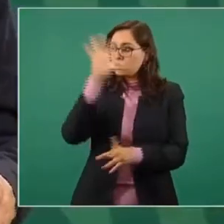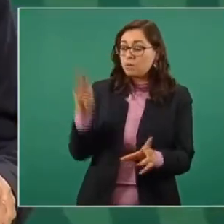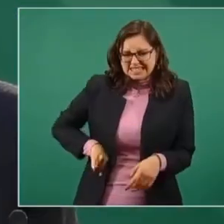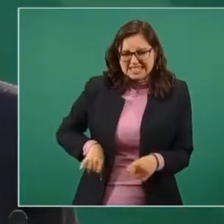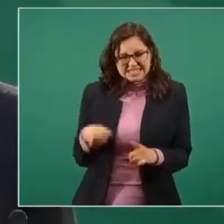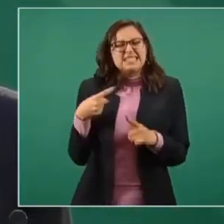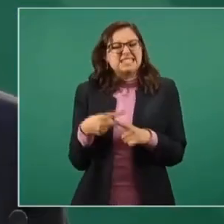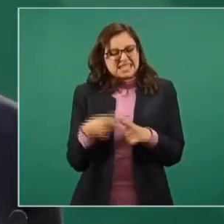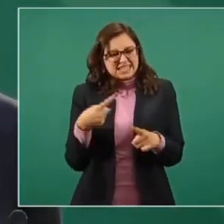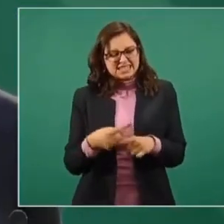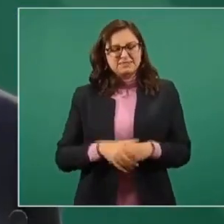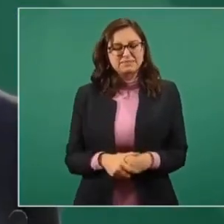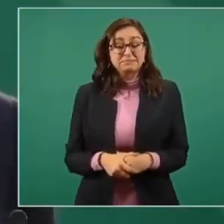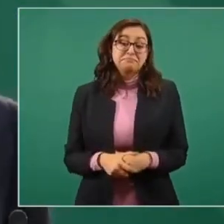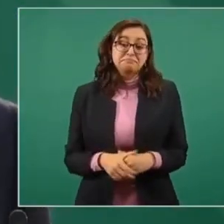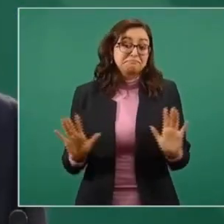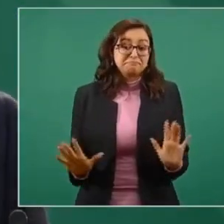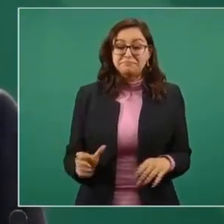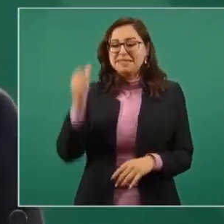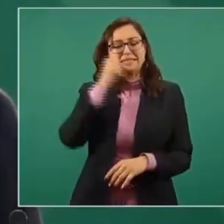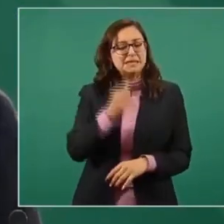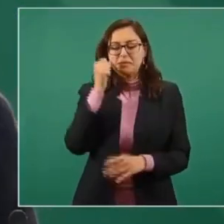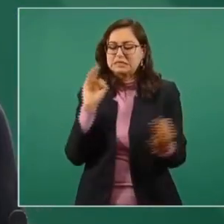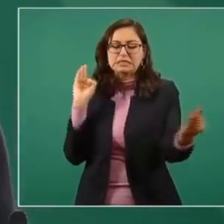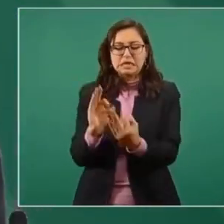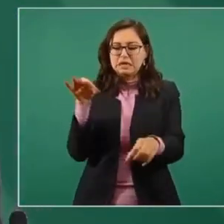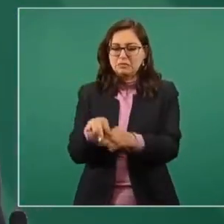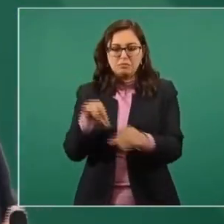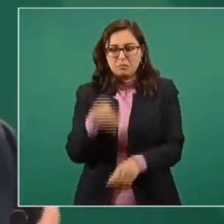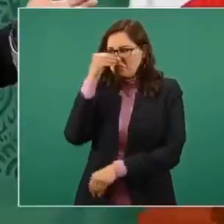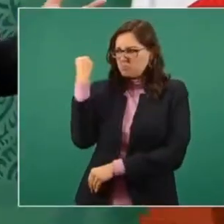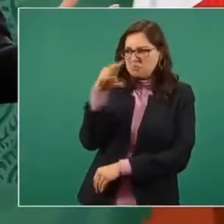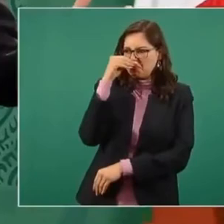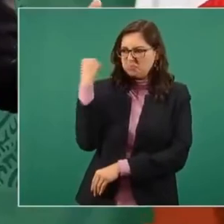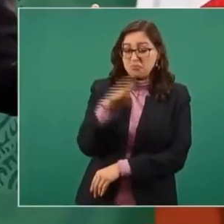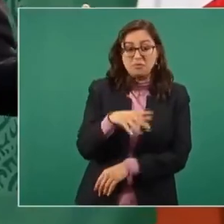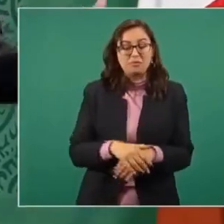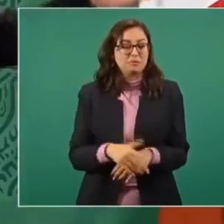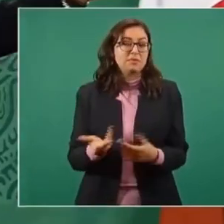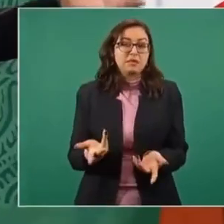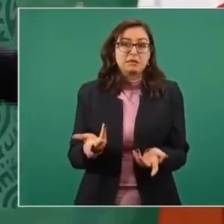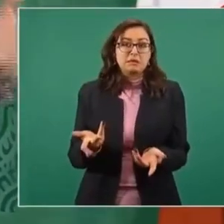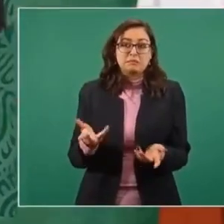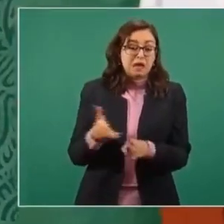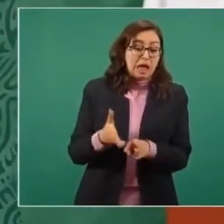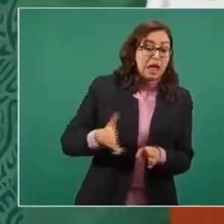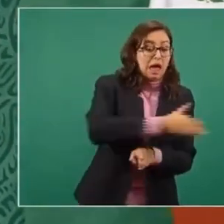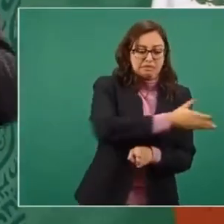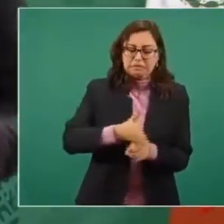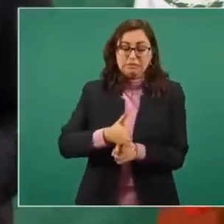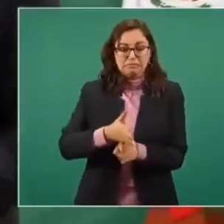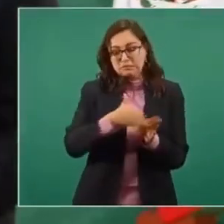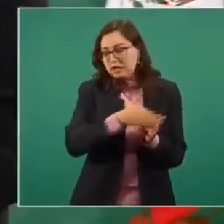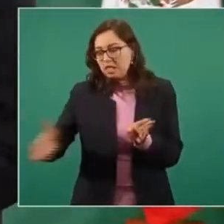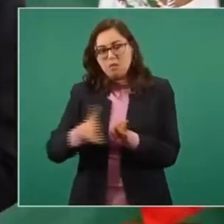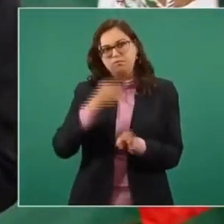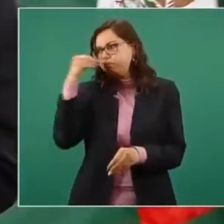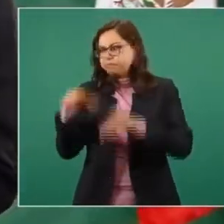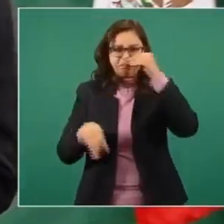elección. Y siempre hay acusaciones, siempre. Pero cuando hay temporada electoral, se incrementa